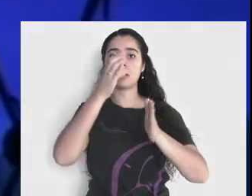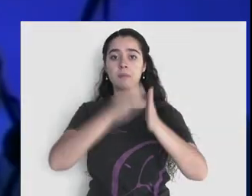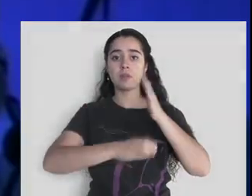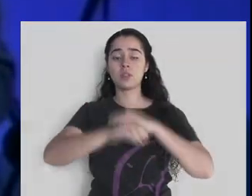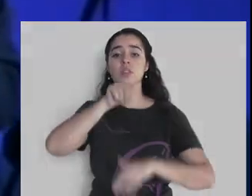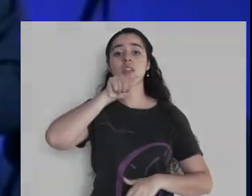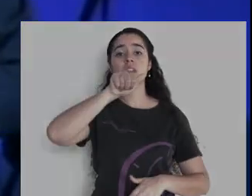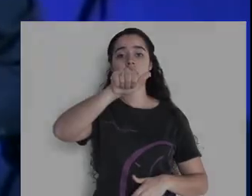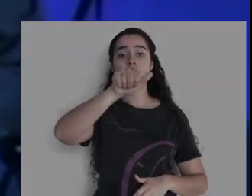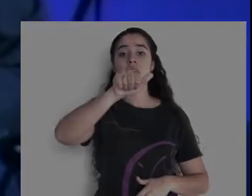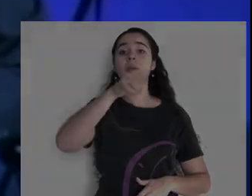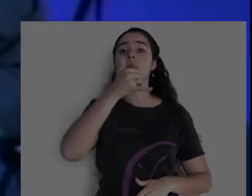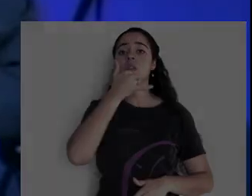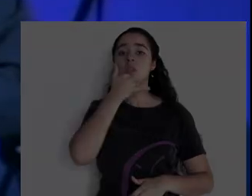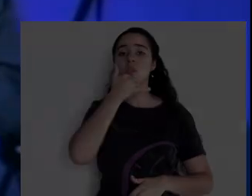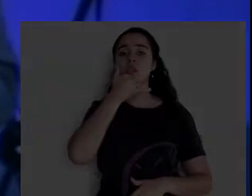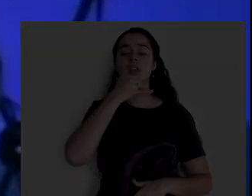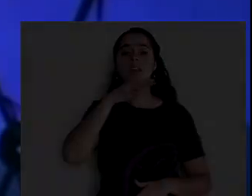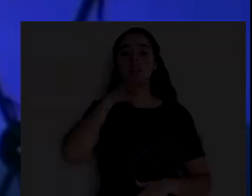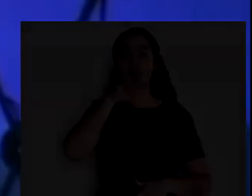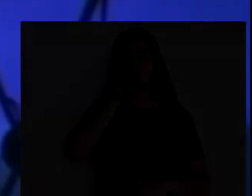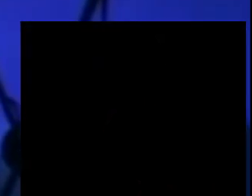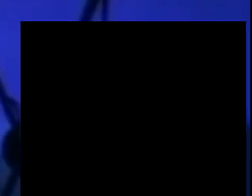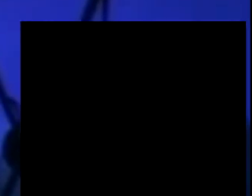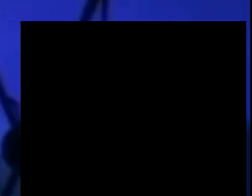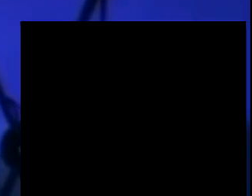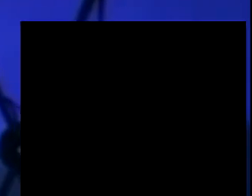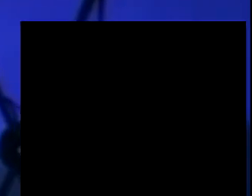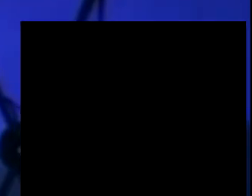sígame allí, Deuteronomio 19, versículo 15,